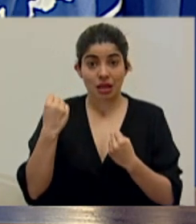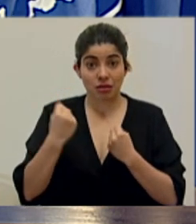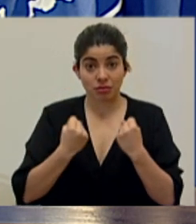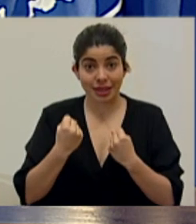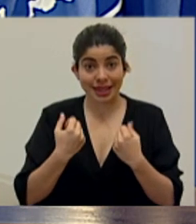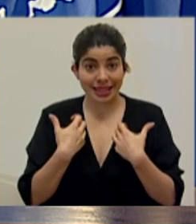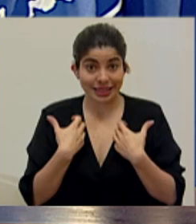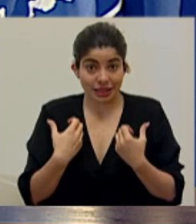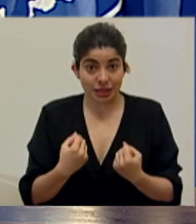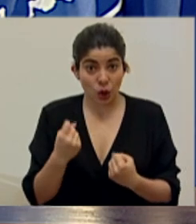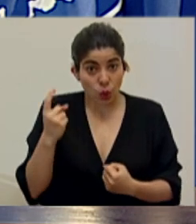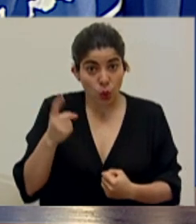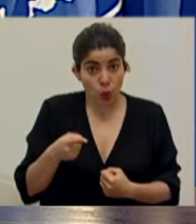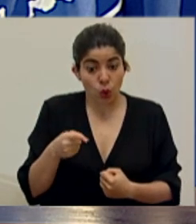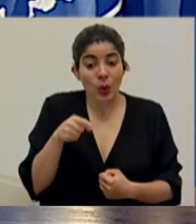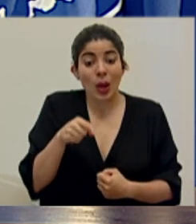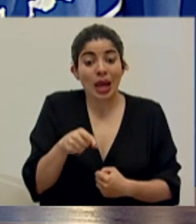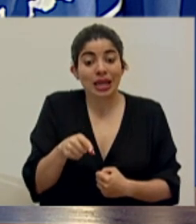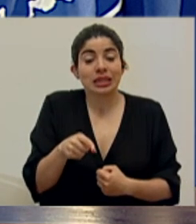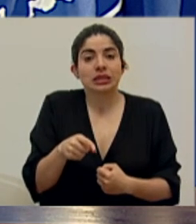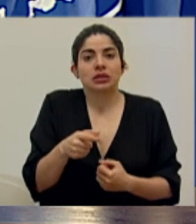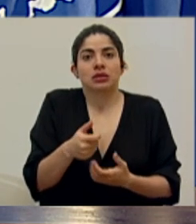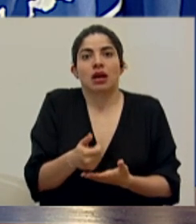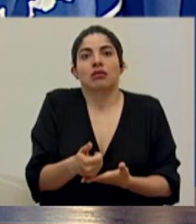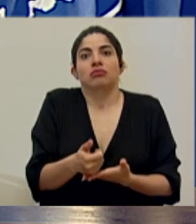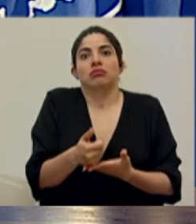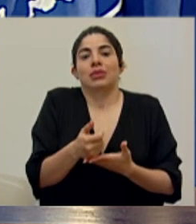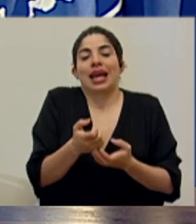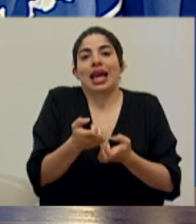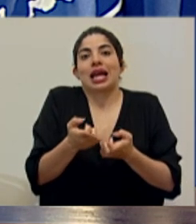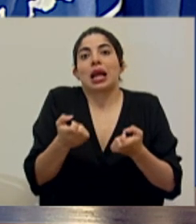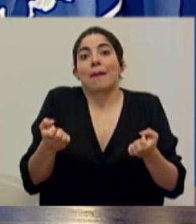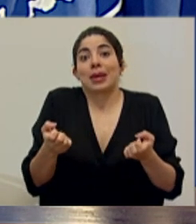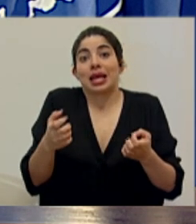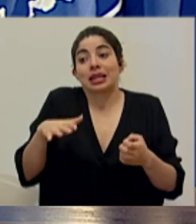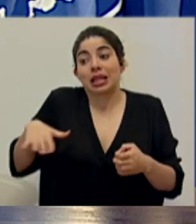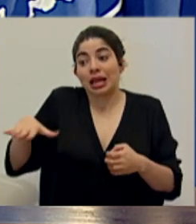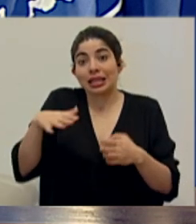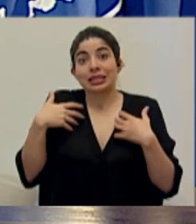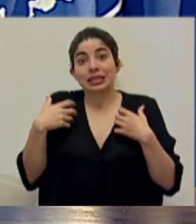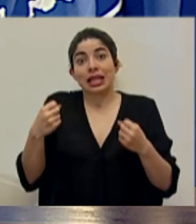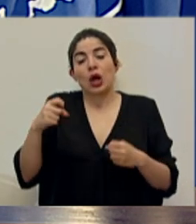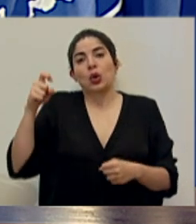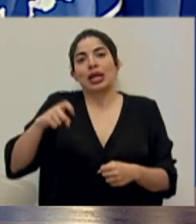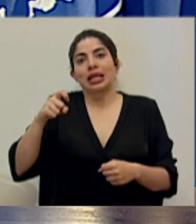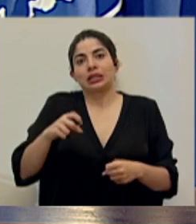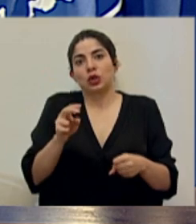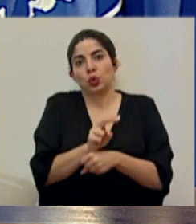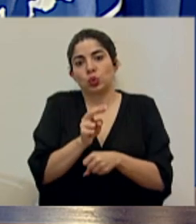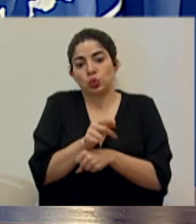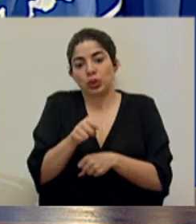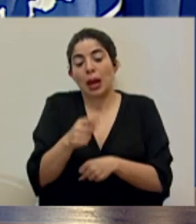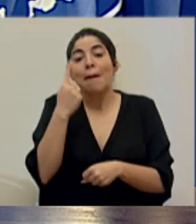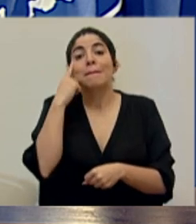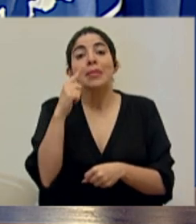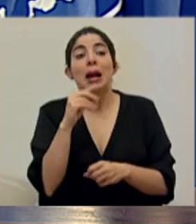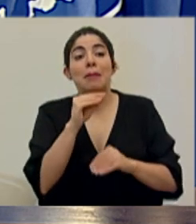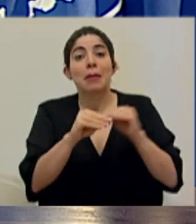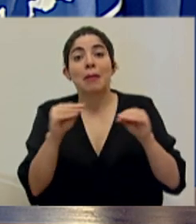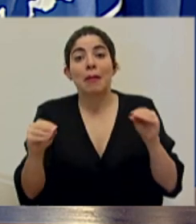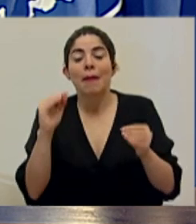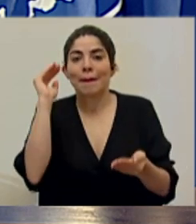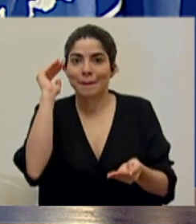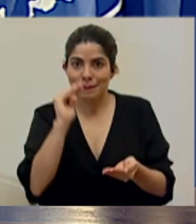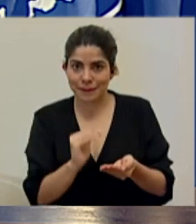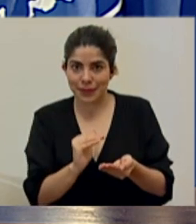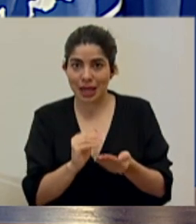sanitaria es una herramienta que las autoridades de salud necesitan para disminuir la velocidad del contagio